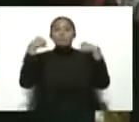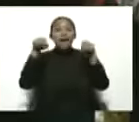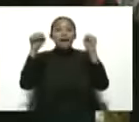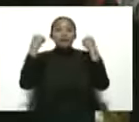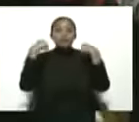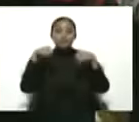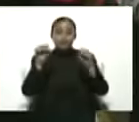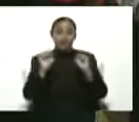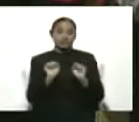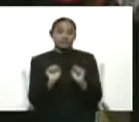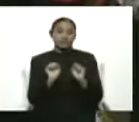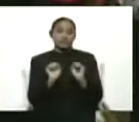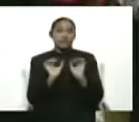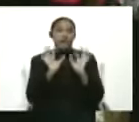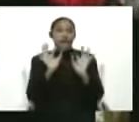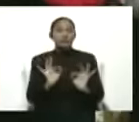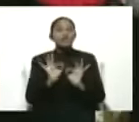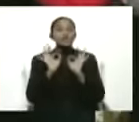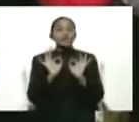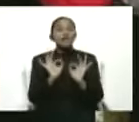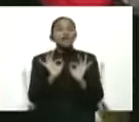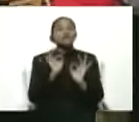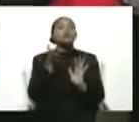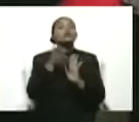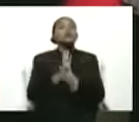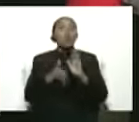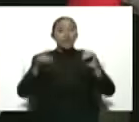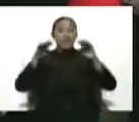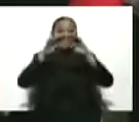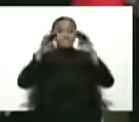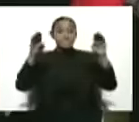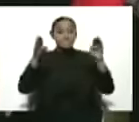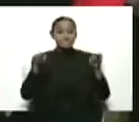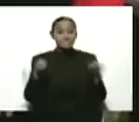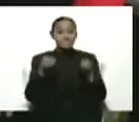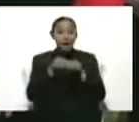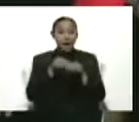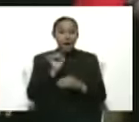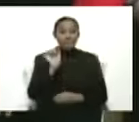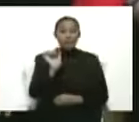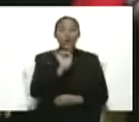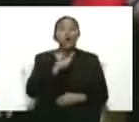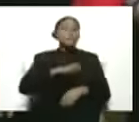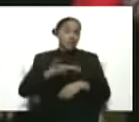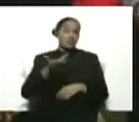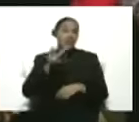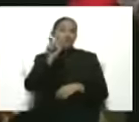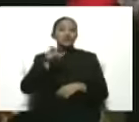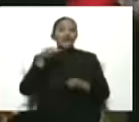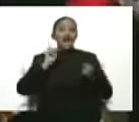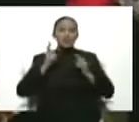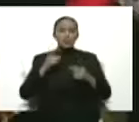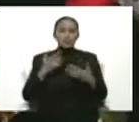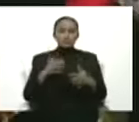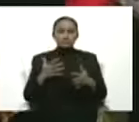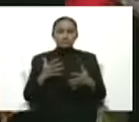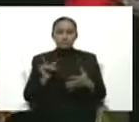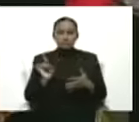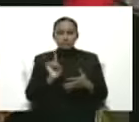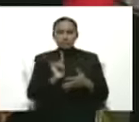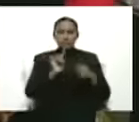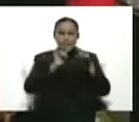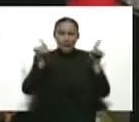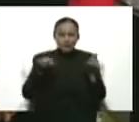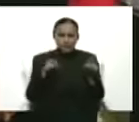especialmente en el momento que se va a votar la máquina, porque hay mucha gente que se pone nerviosa cuando se pone frente a la máquina.